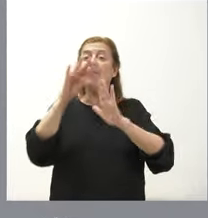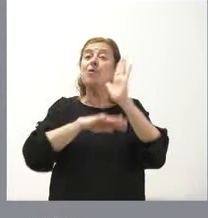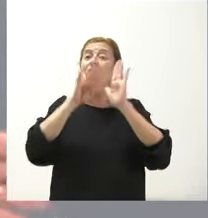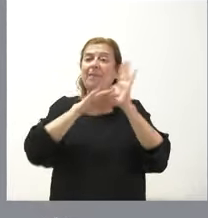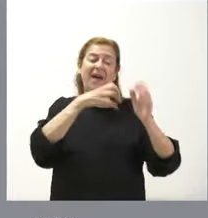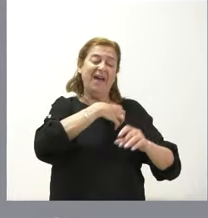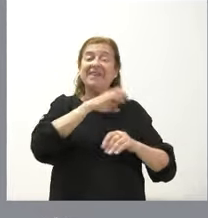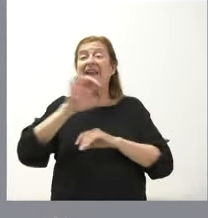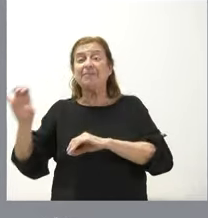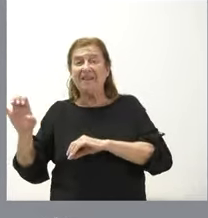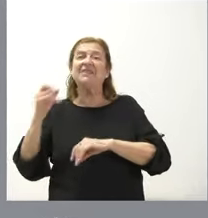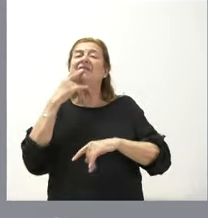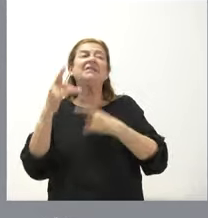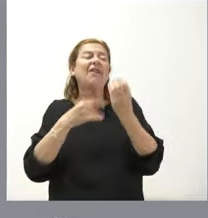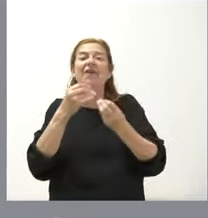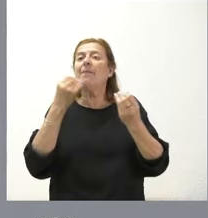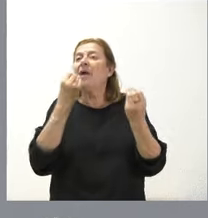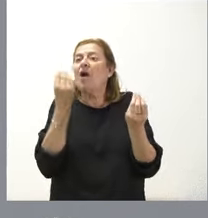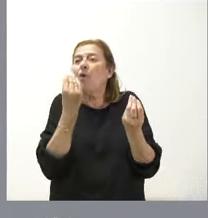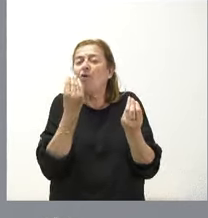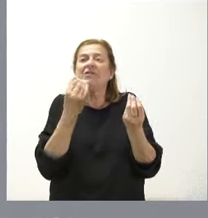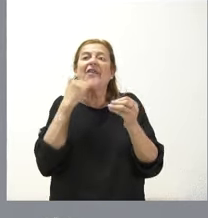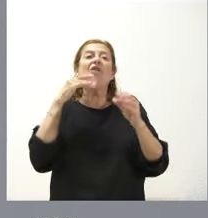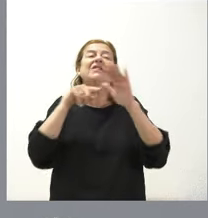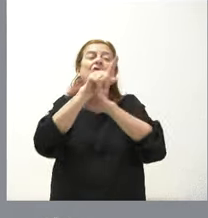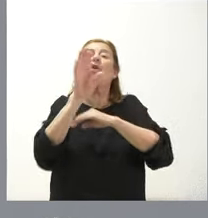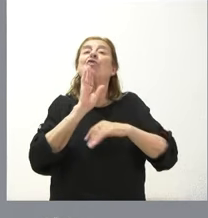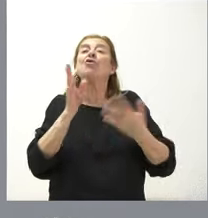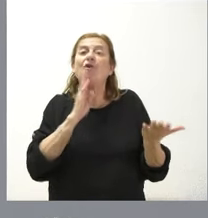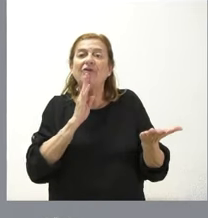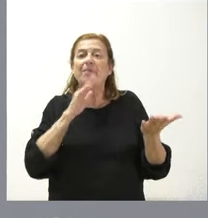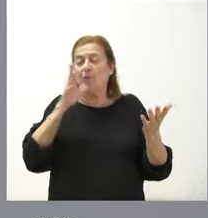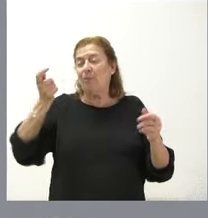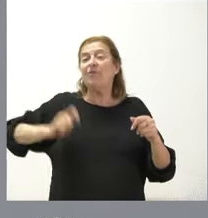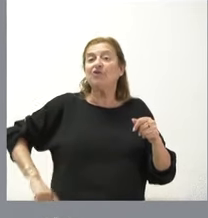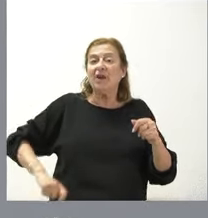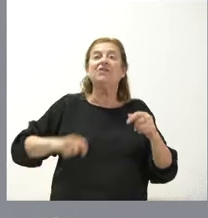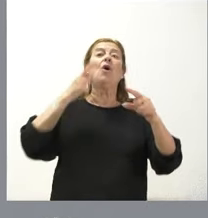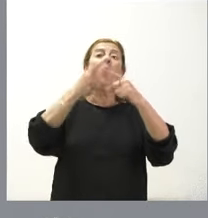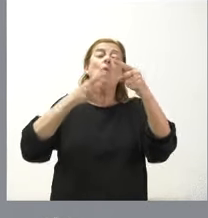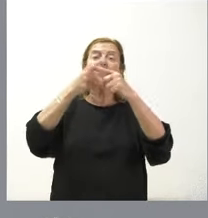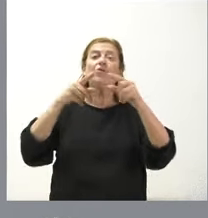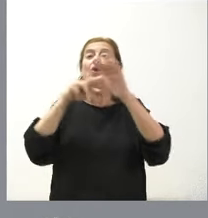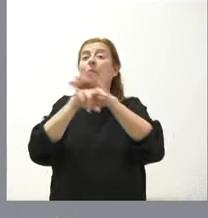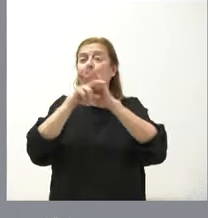definirán, lógicamente, en qué medida este programa de trasplantes se desarrolla por parte de esos profesionales utilizando los recursos disponibles. Pero se